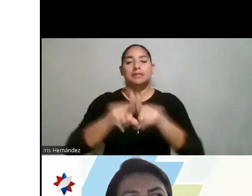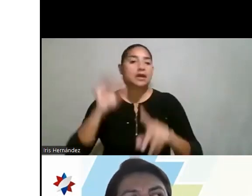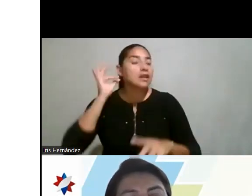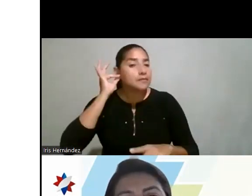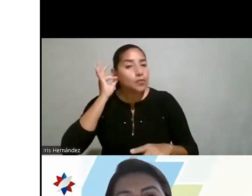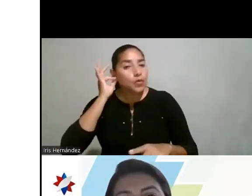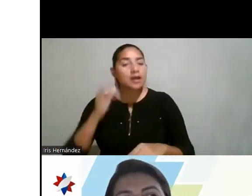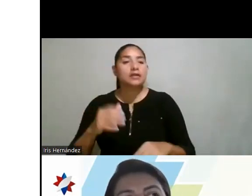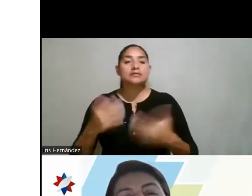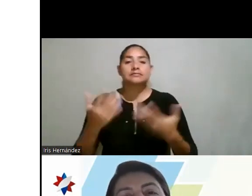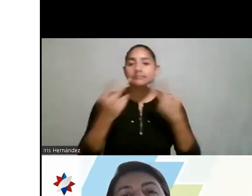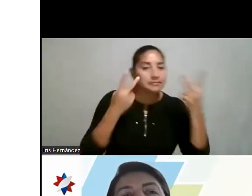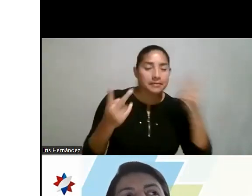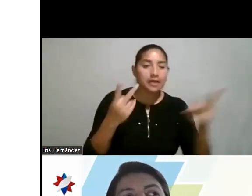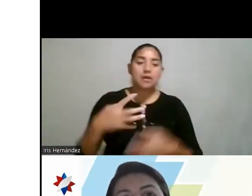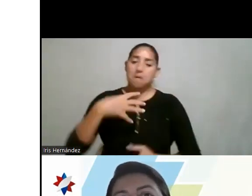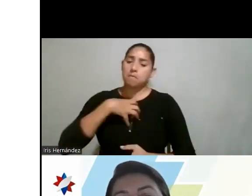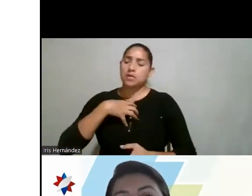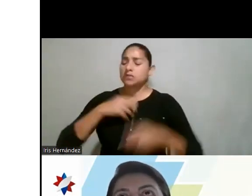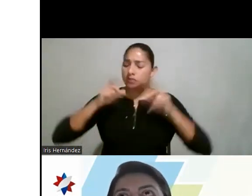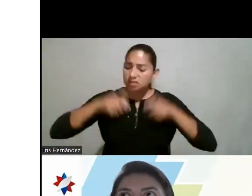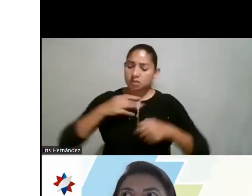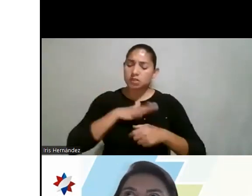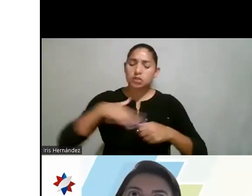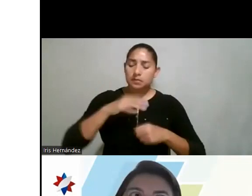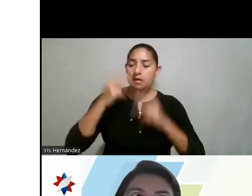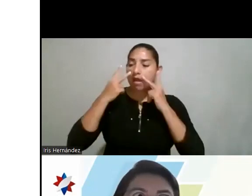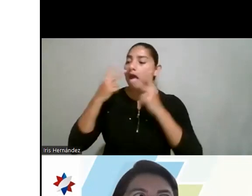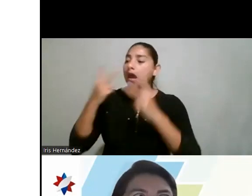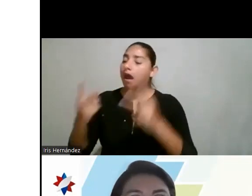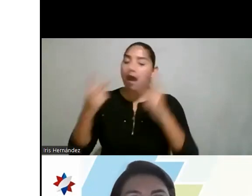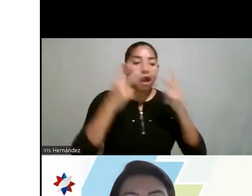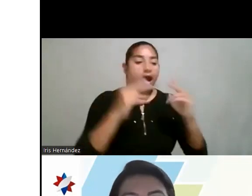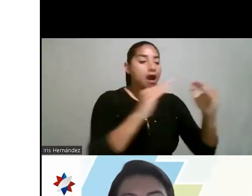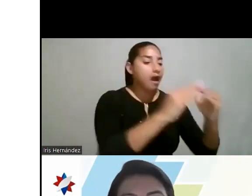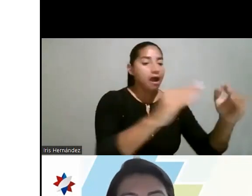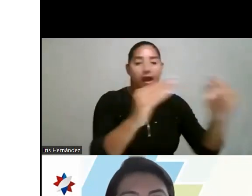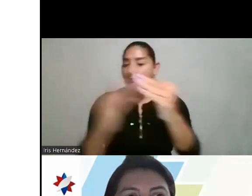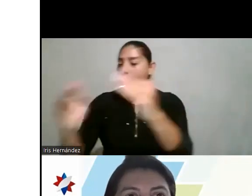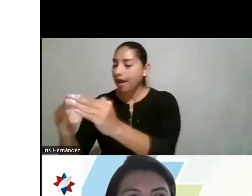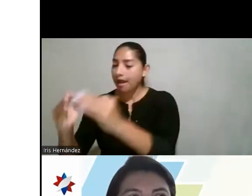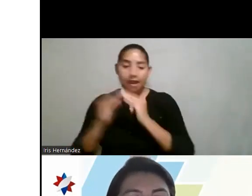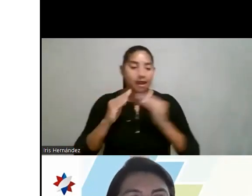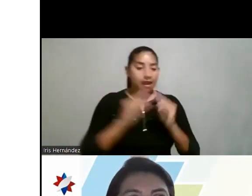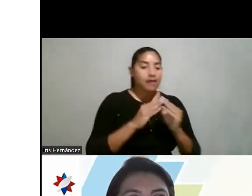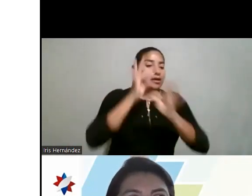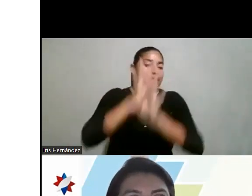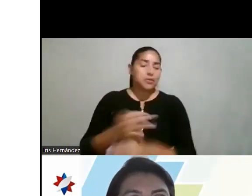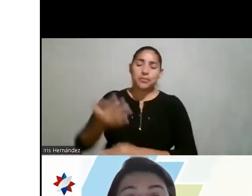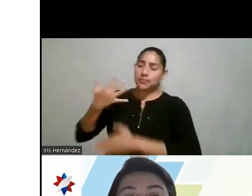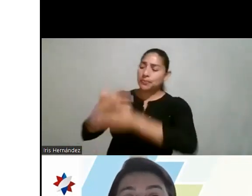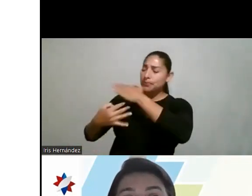Las mujeres tienden a ver no solamente su propia necesidad sino también, digamos así, por el hecho de que típicamente han debido